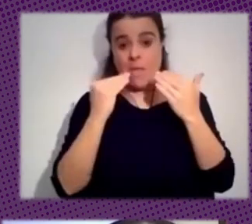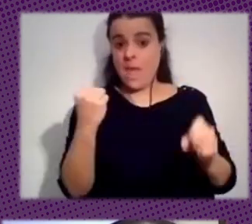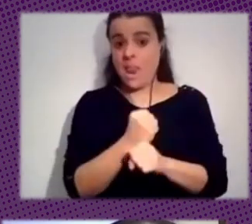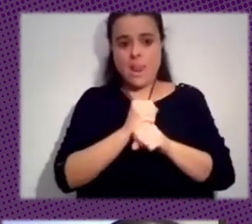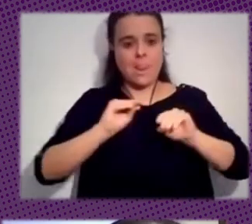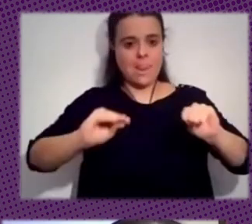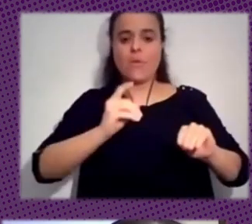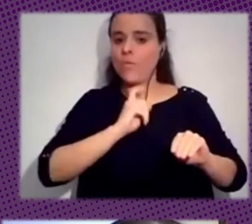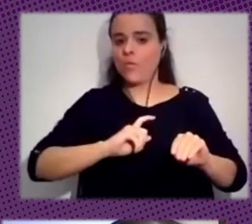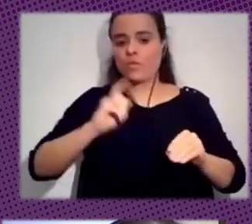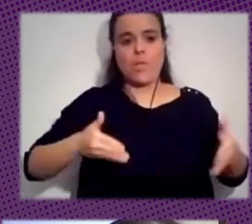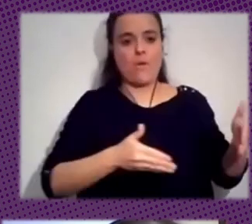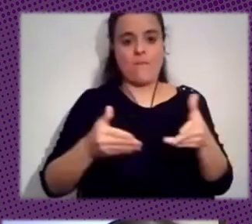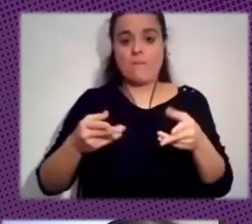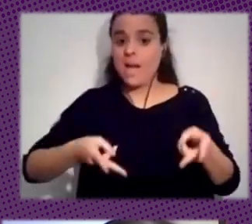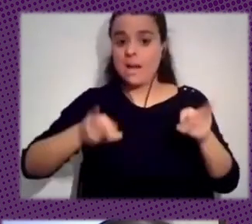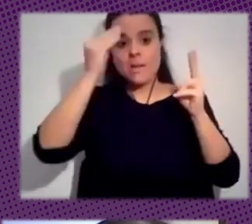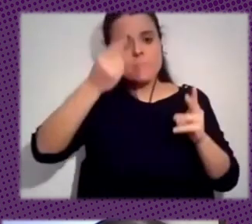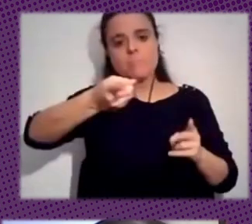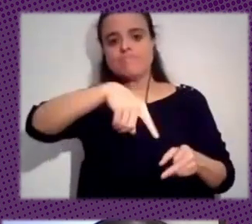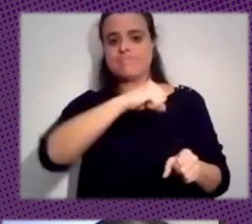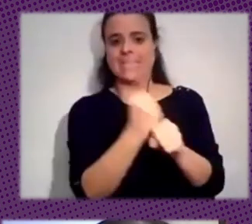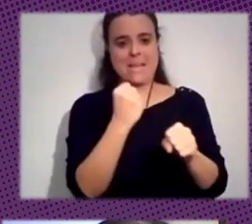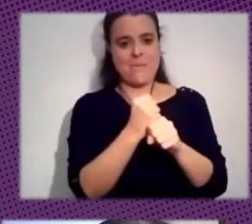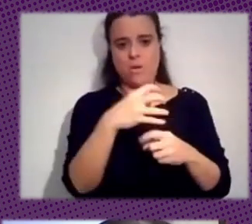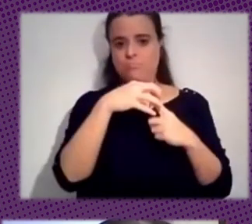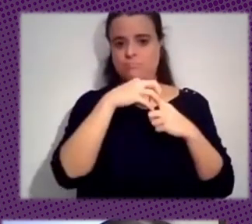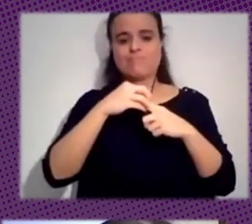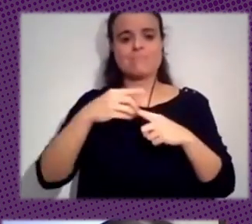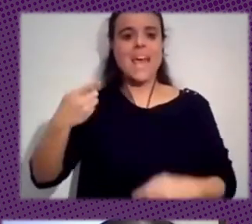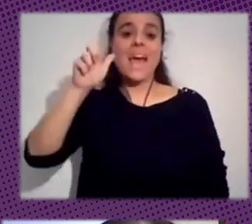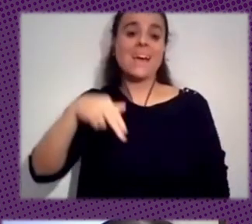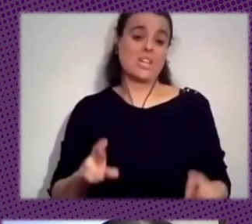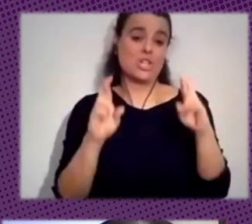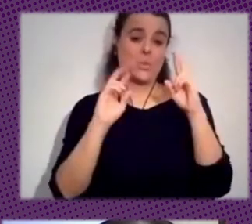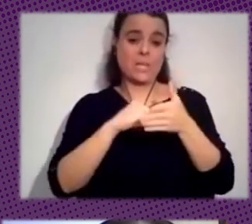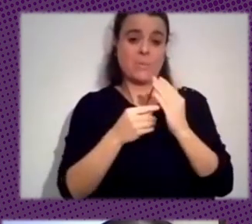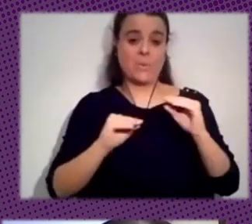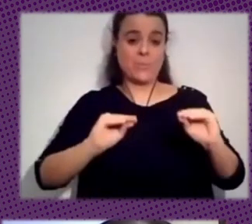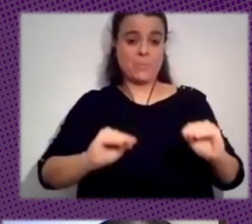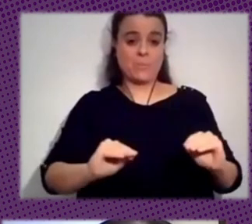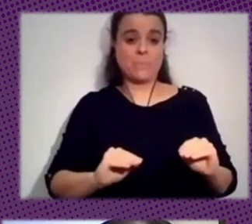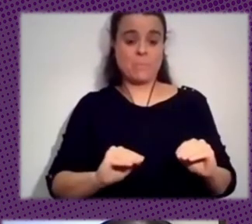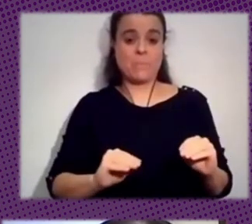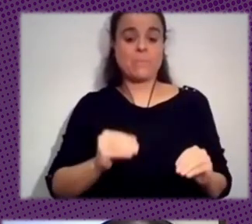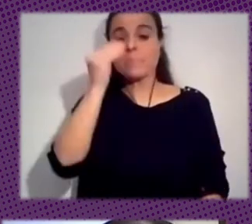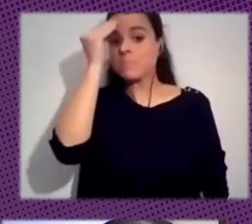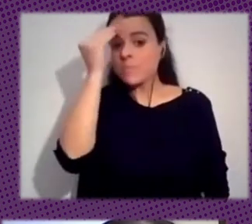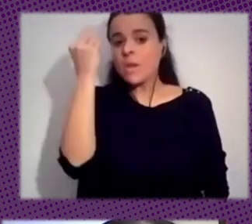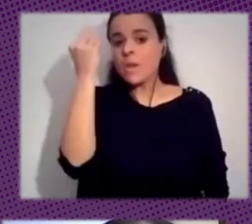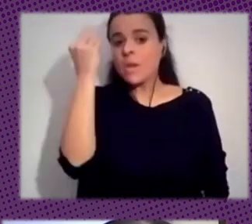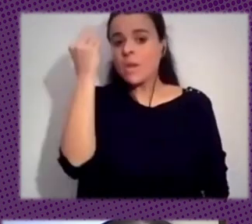creo que es clave Glenn mucha suerte con el proyecto yo sí que creo que las políticas